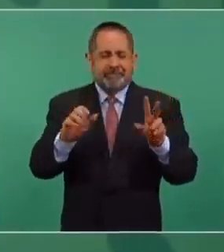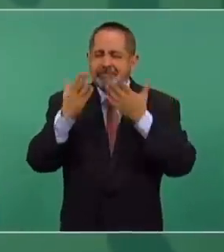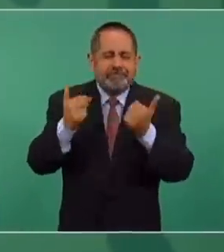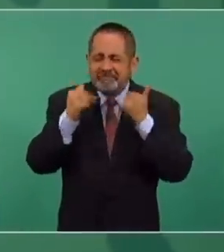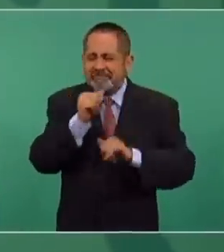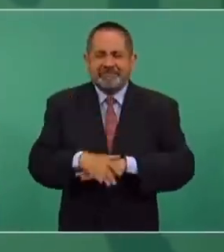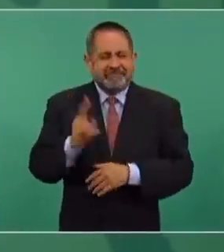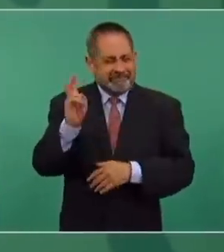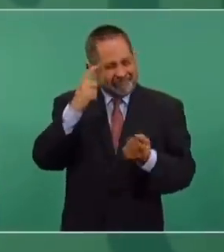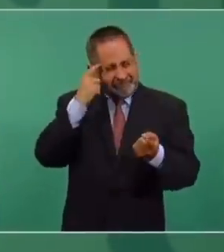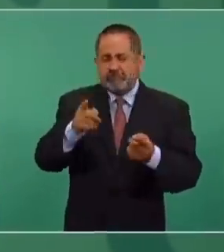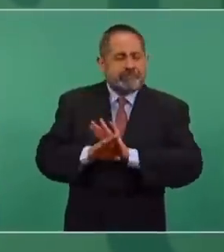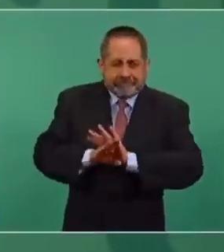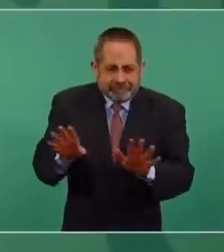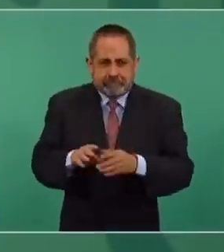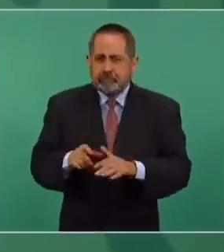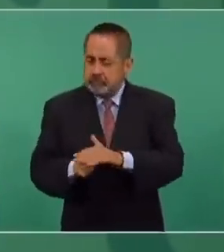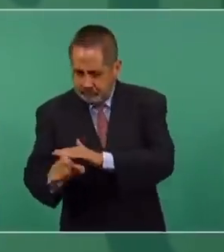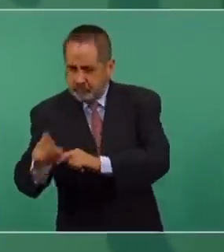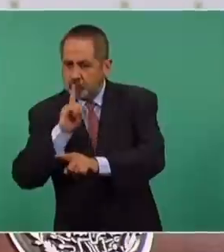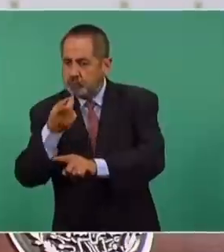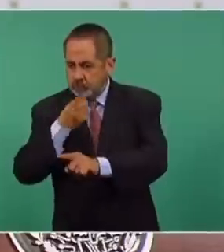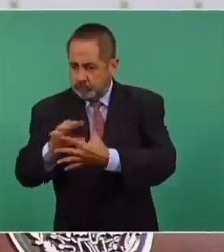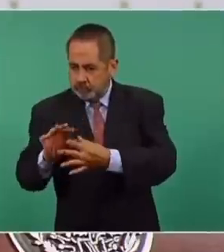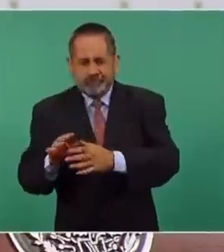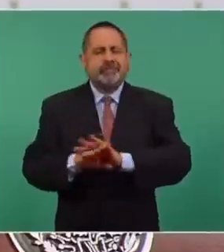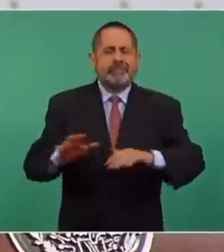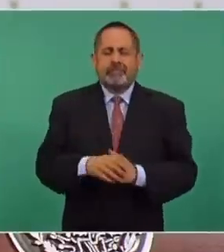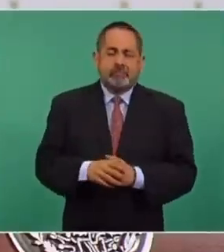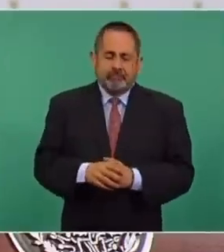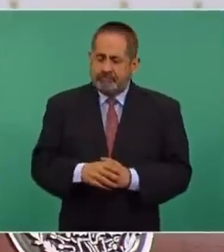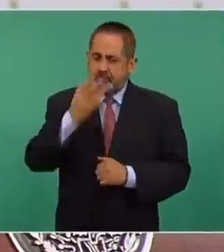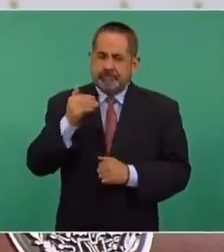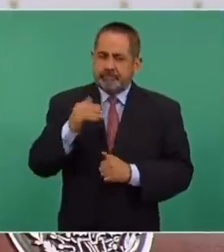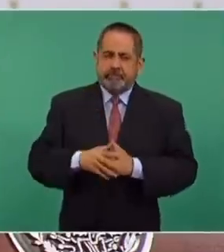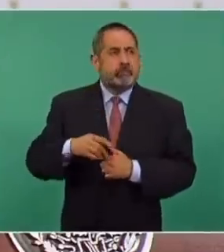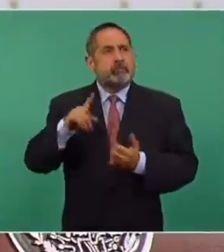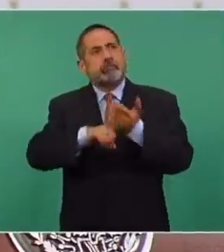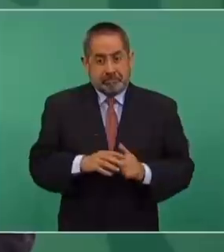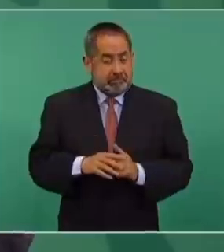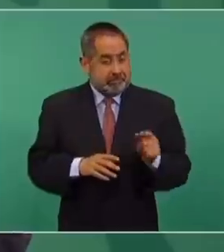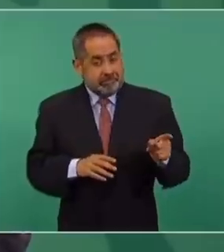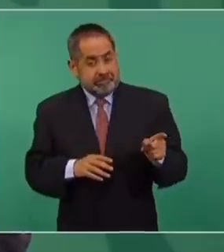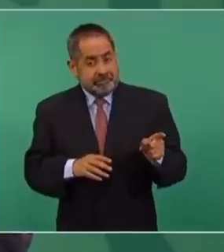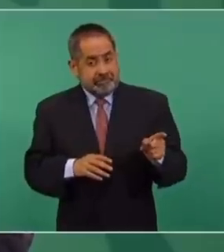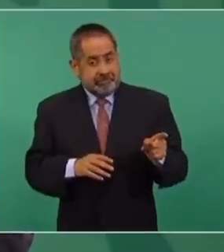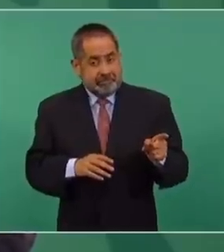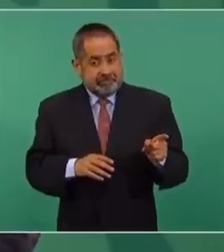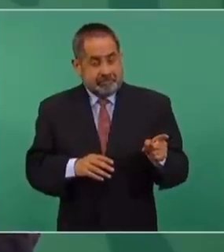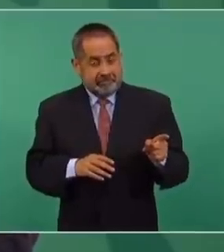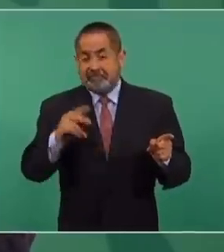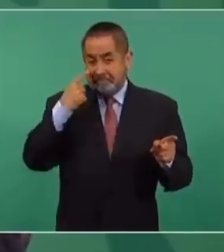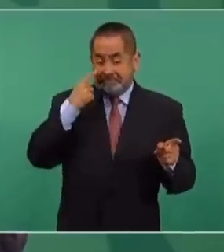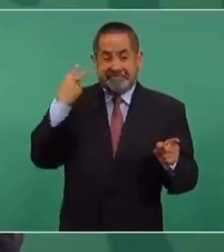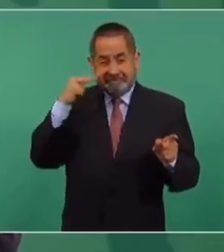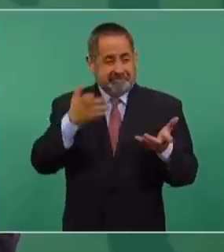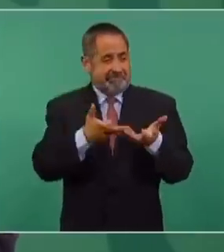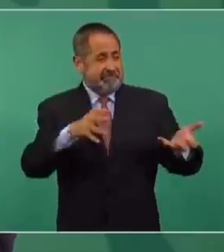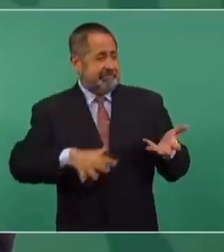para sobornar. Se cultiva mucho chayote en Veracruz, conozco zonas